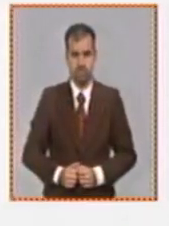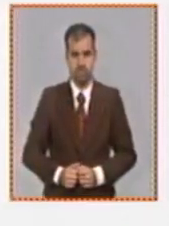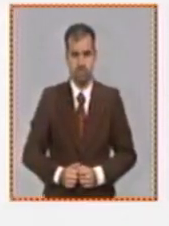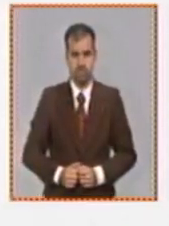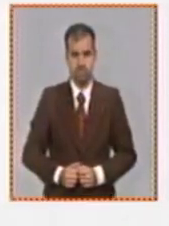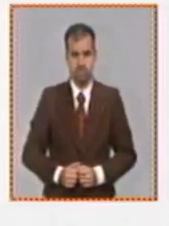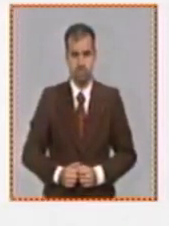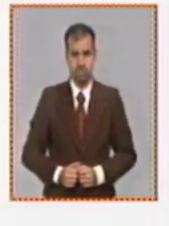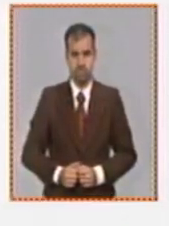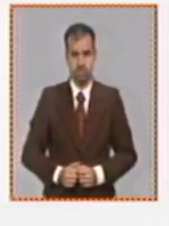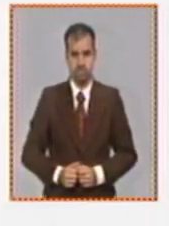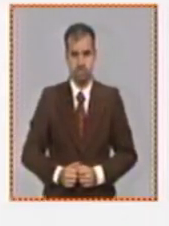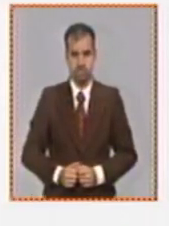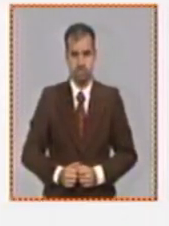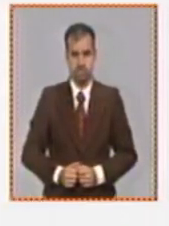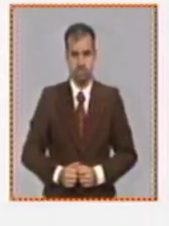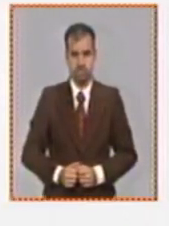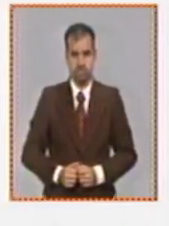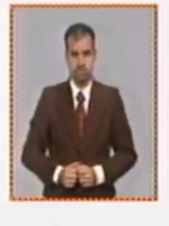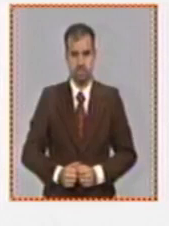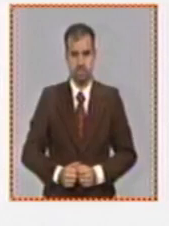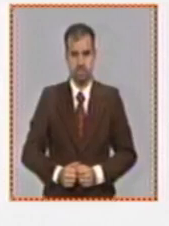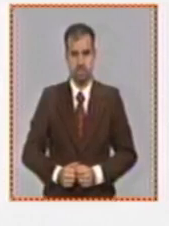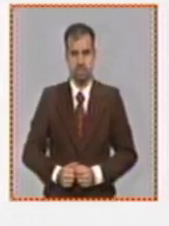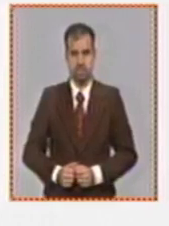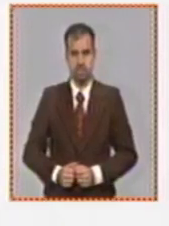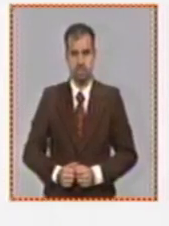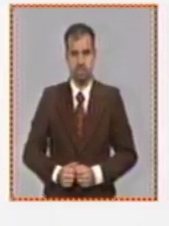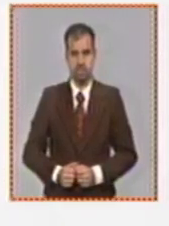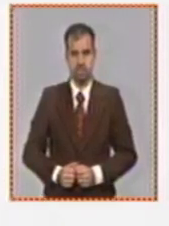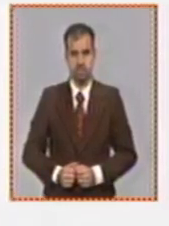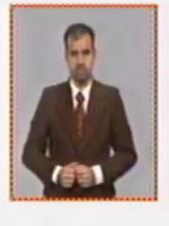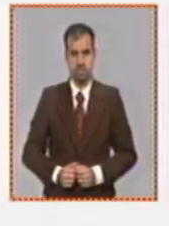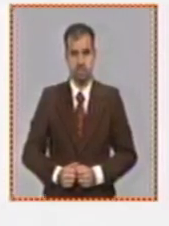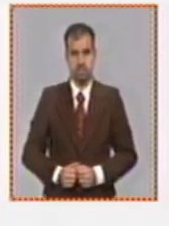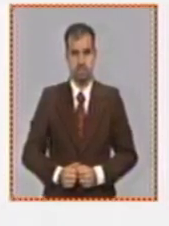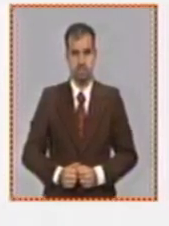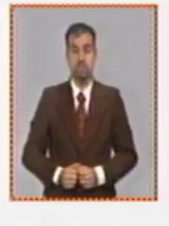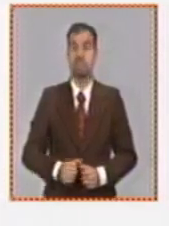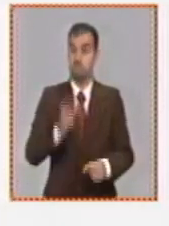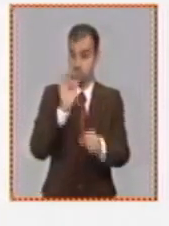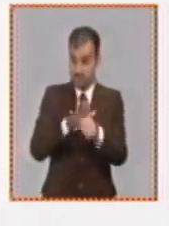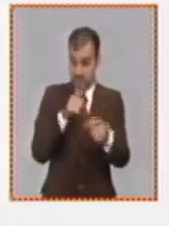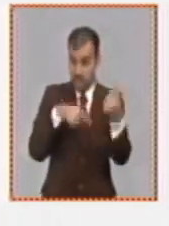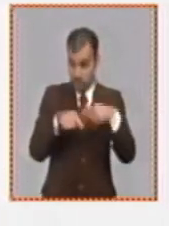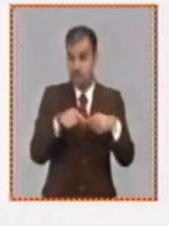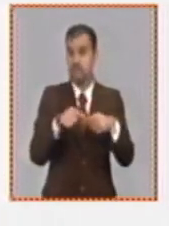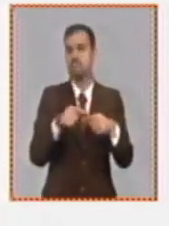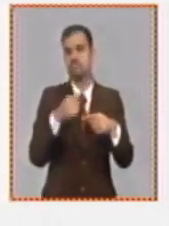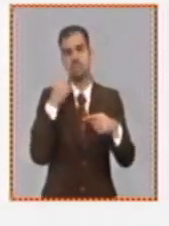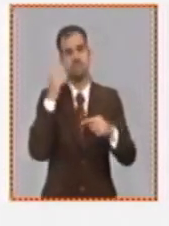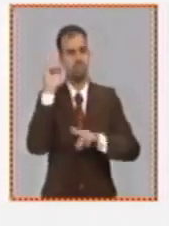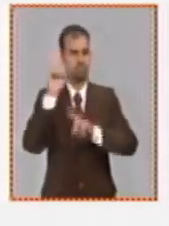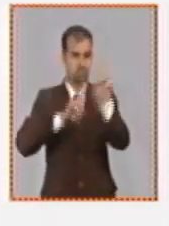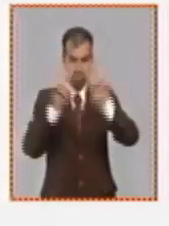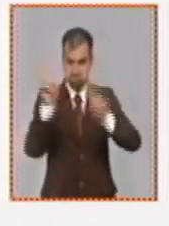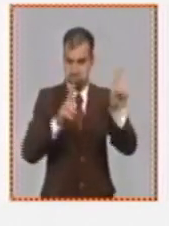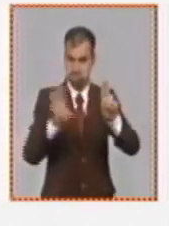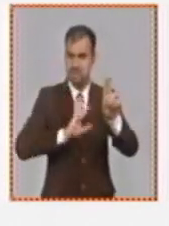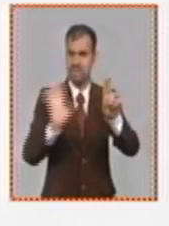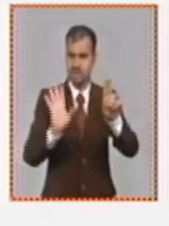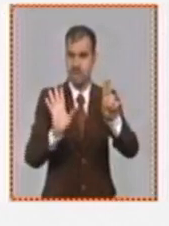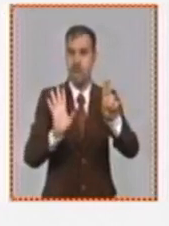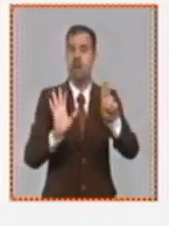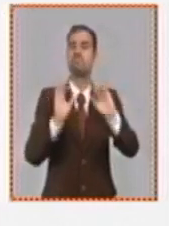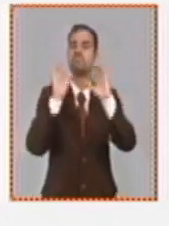partir del salario mínimo del trabajador y entonces a partir de ahí se adoptó el acuerdo de